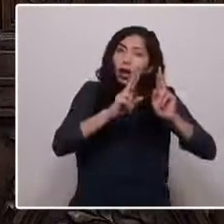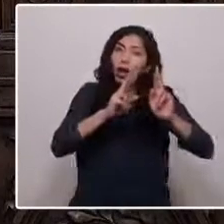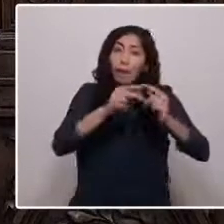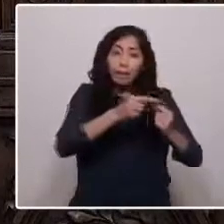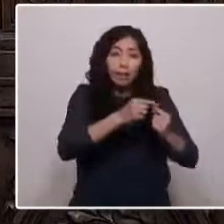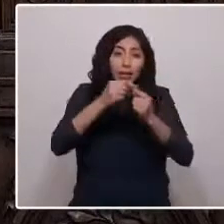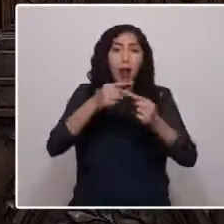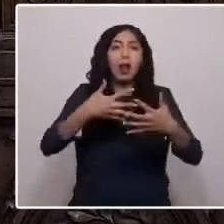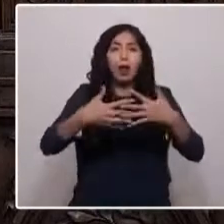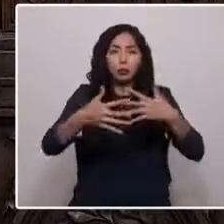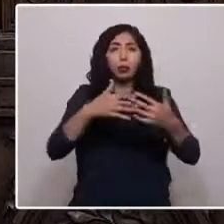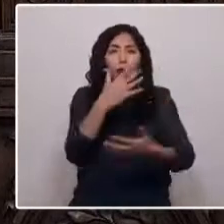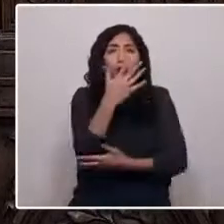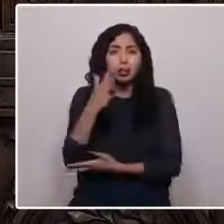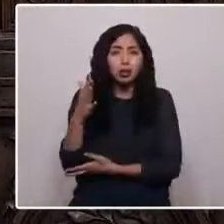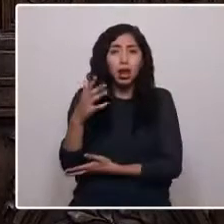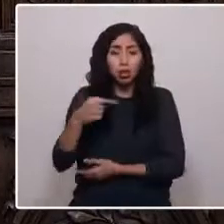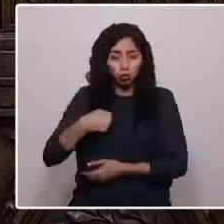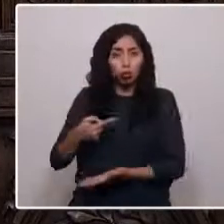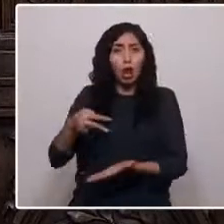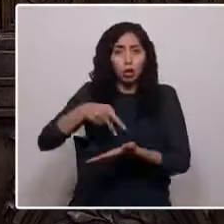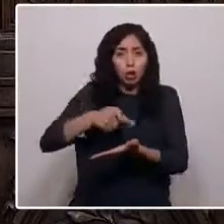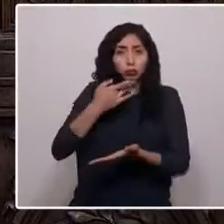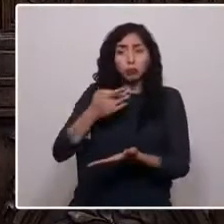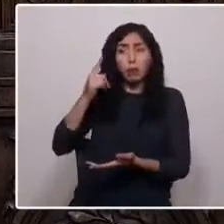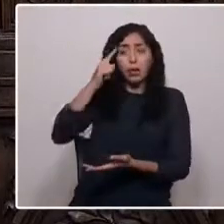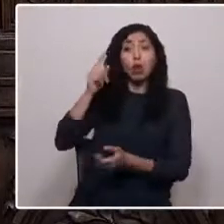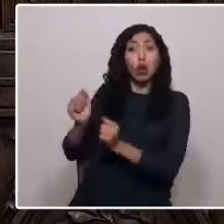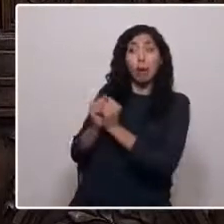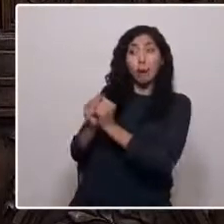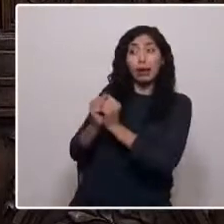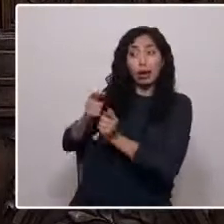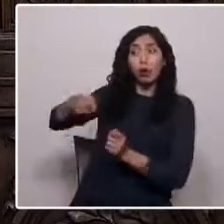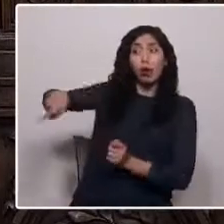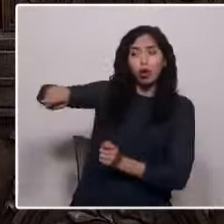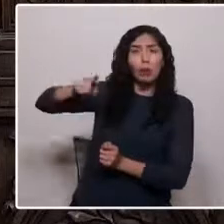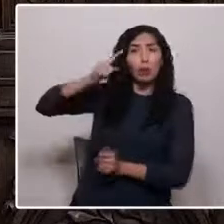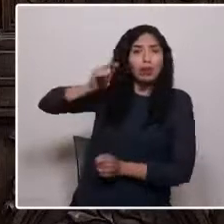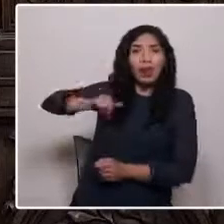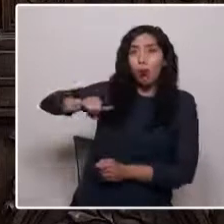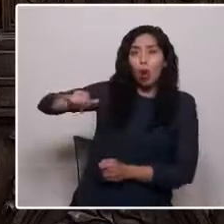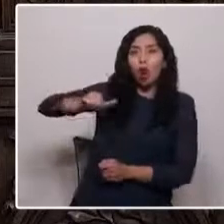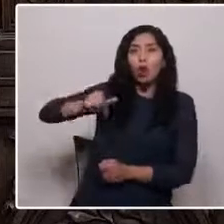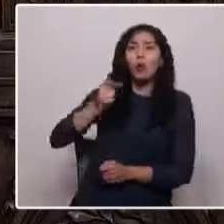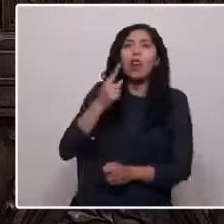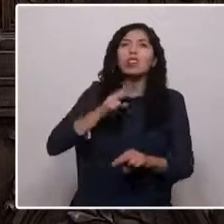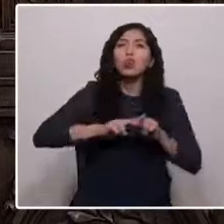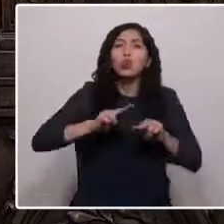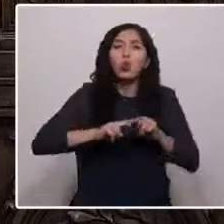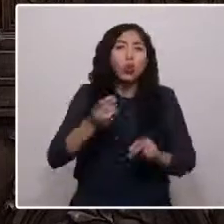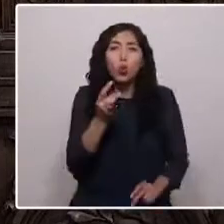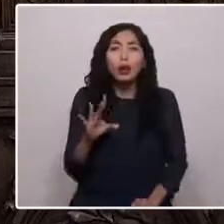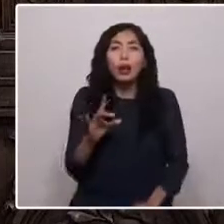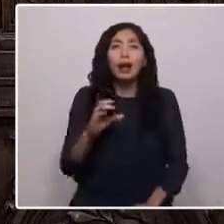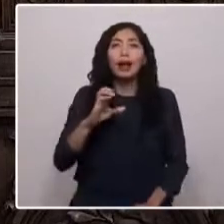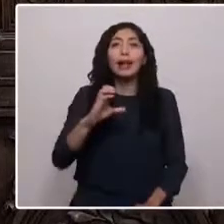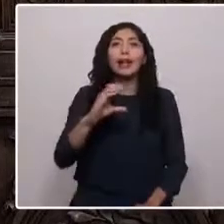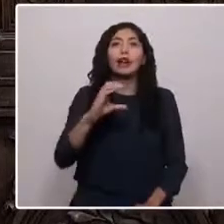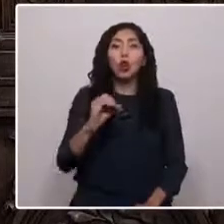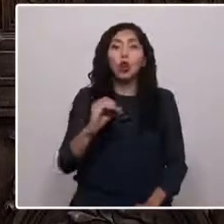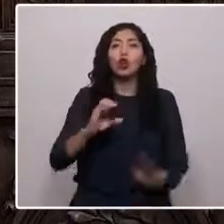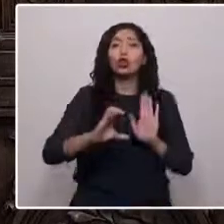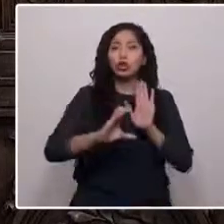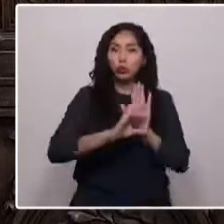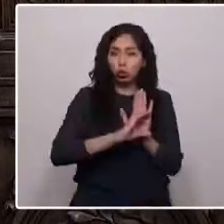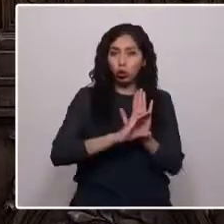porque creo, al igual que otros compañeros y compañeras, que la única solución es la ecoconstitución. También